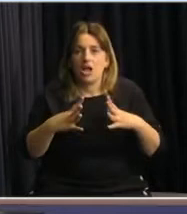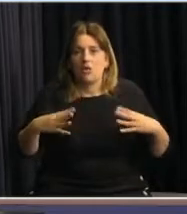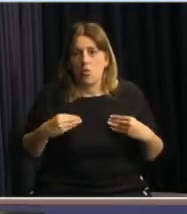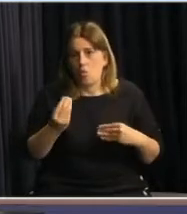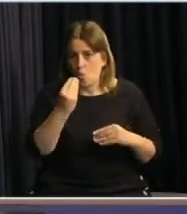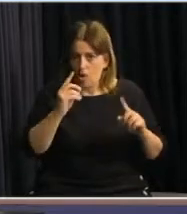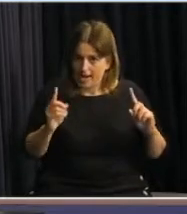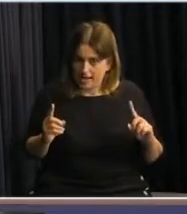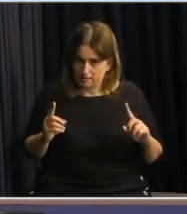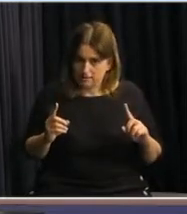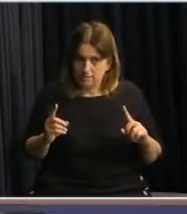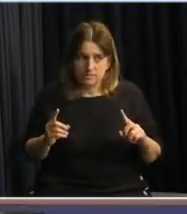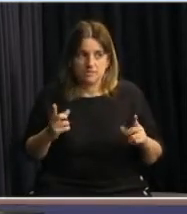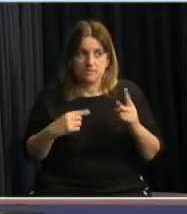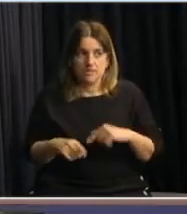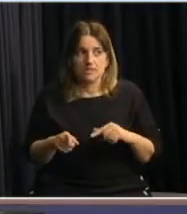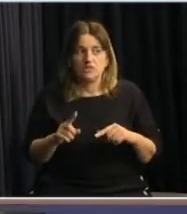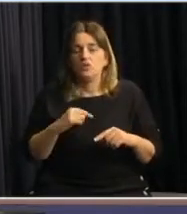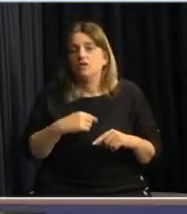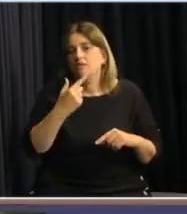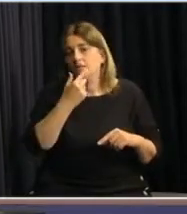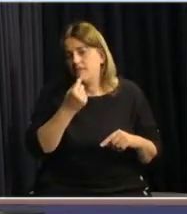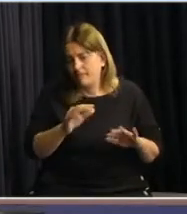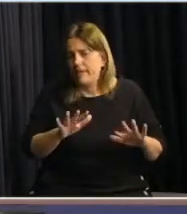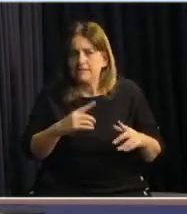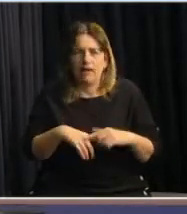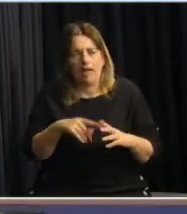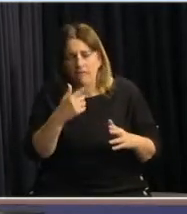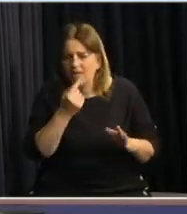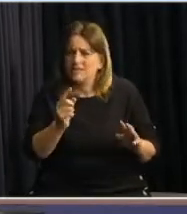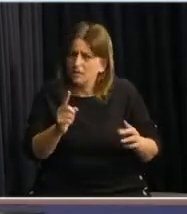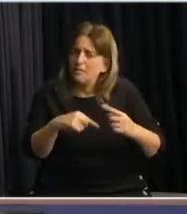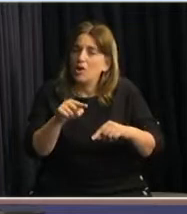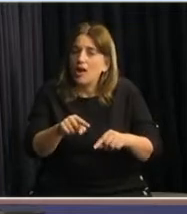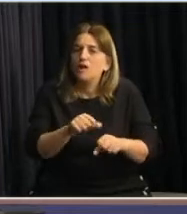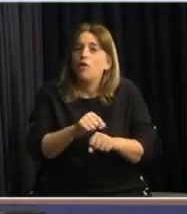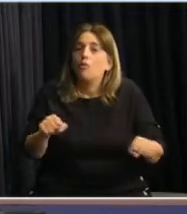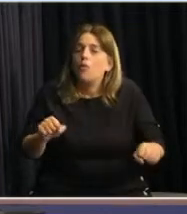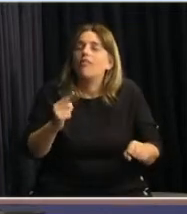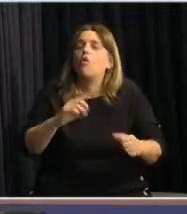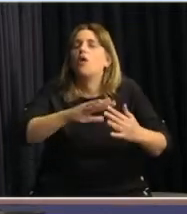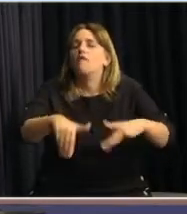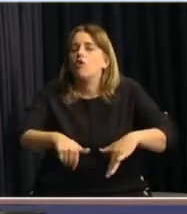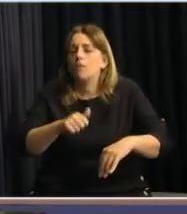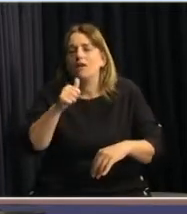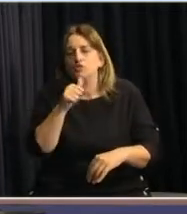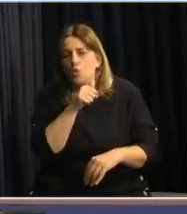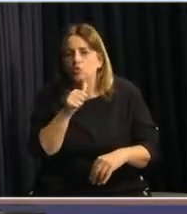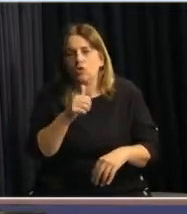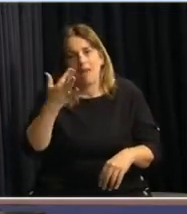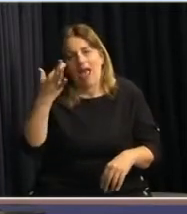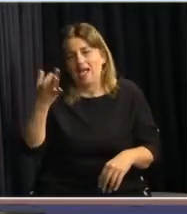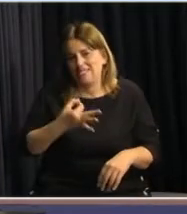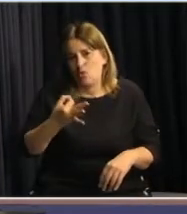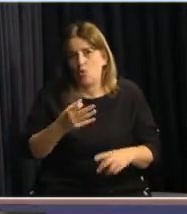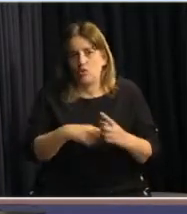de la escuela. Eso fue algo tan simple, pero lo que dijimos, bueno, por ahí puede ser un camino para garantizar ese